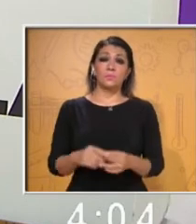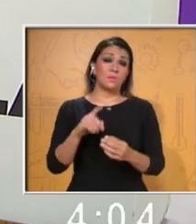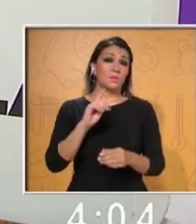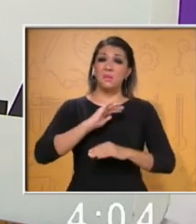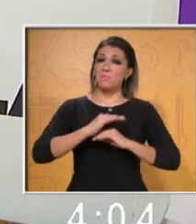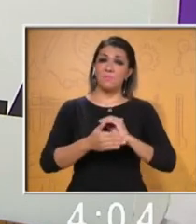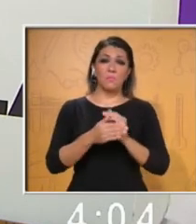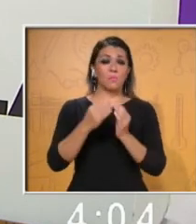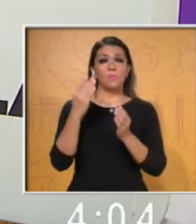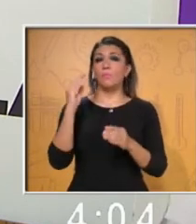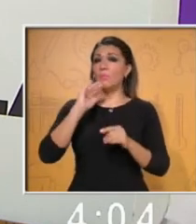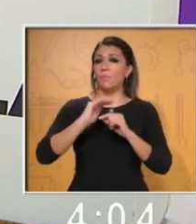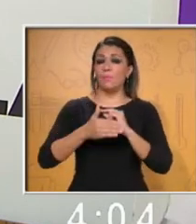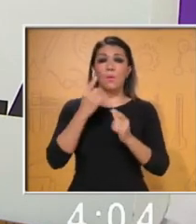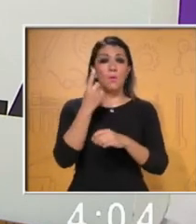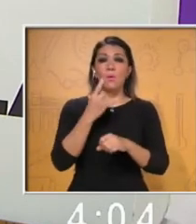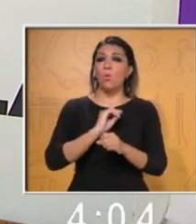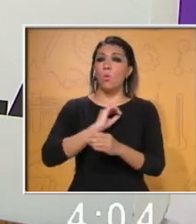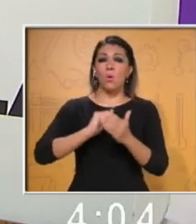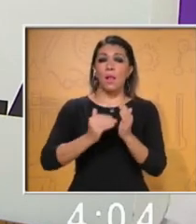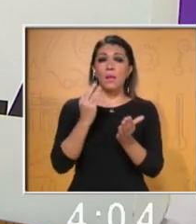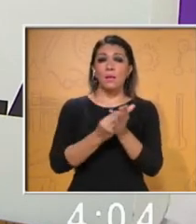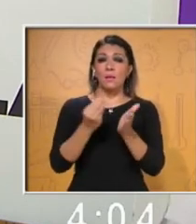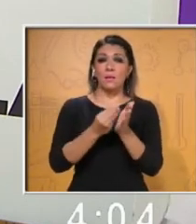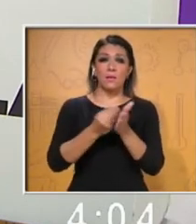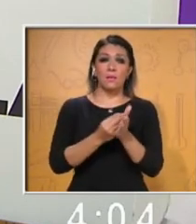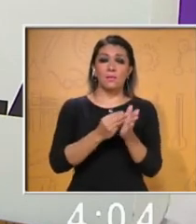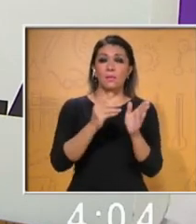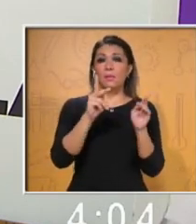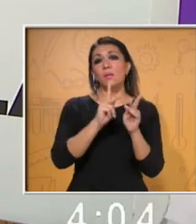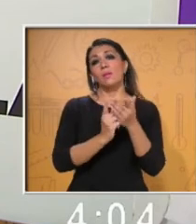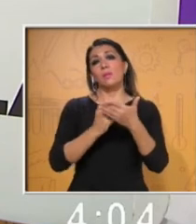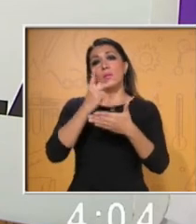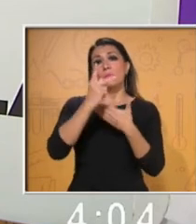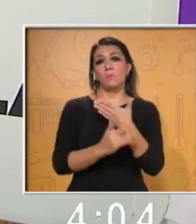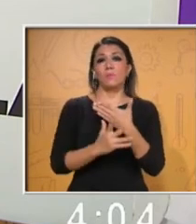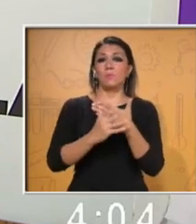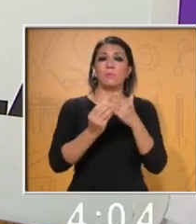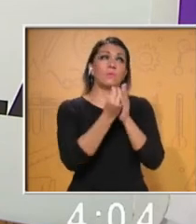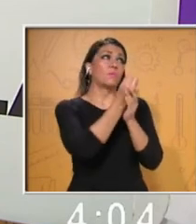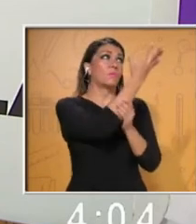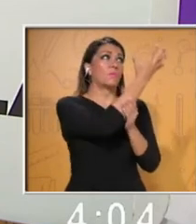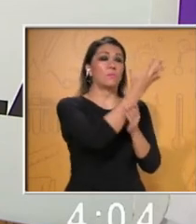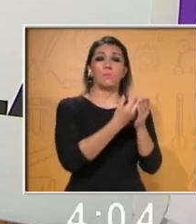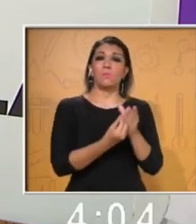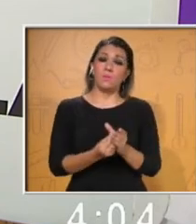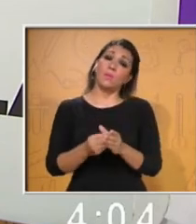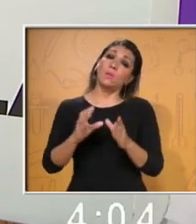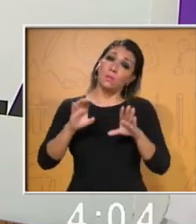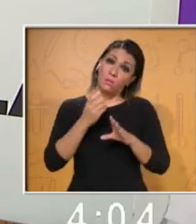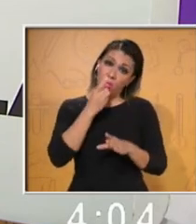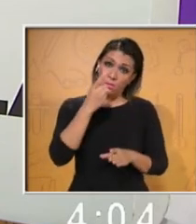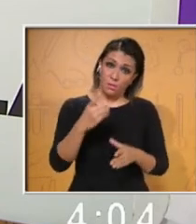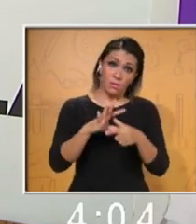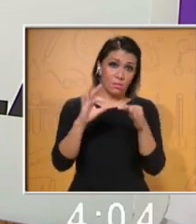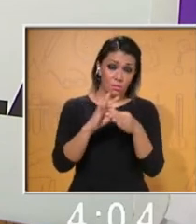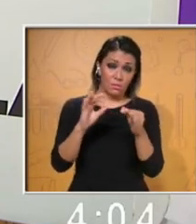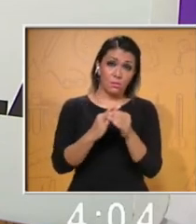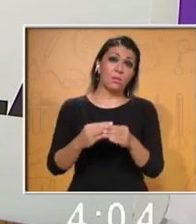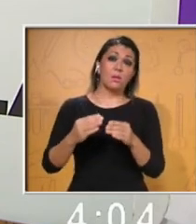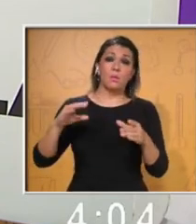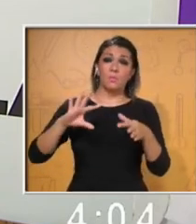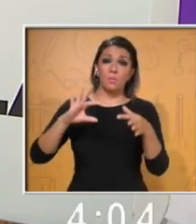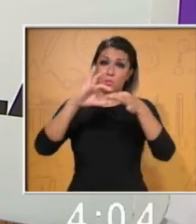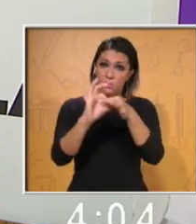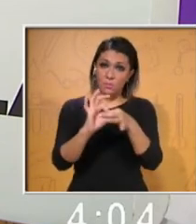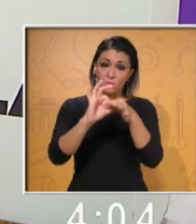última clase con respecto al proyecto de dar presentaciones orales. Y como te decía en un principio, vamos a relacionar la materia de inglés